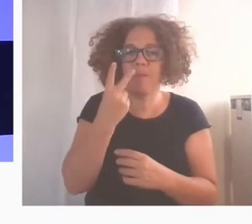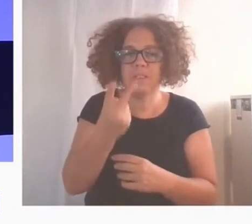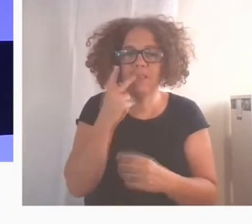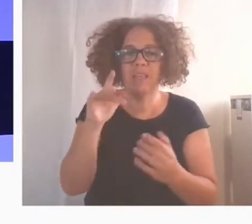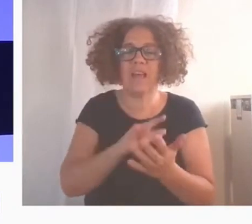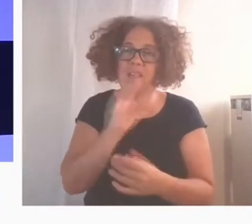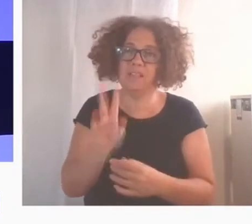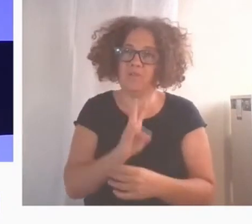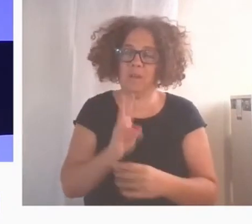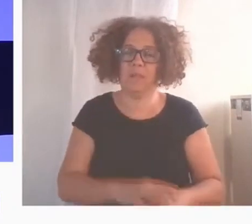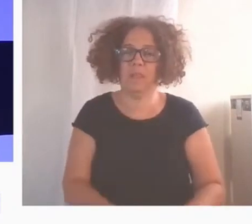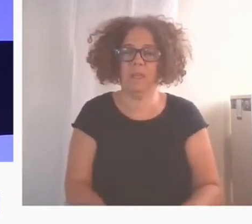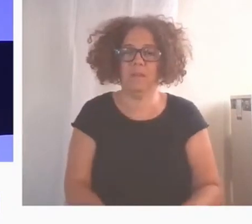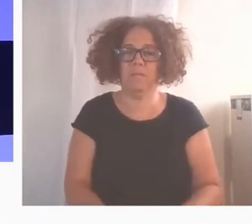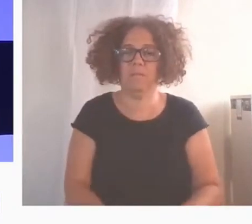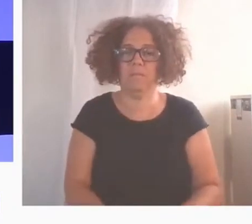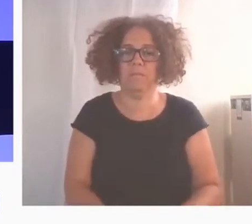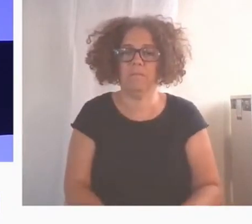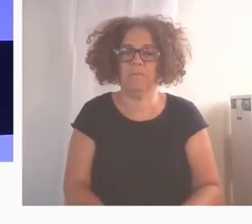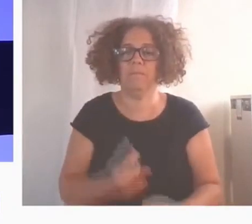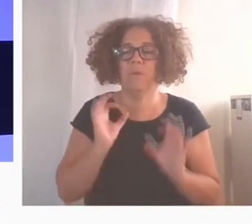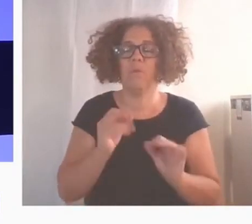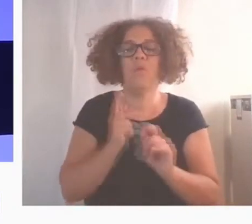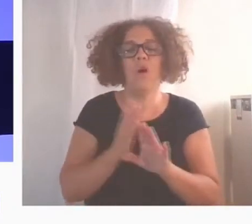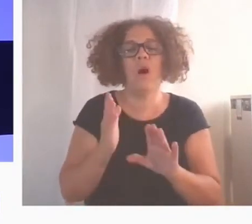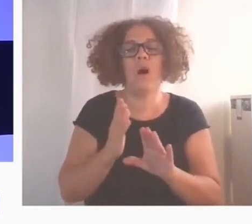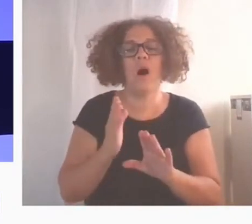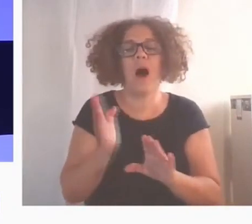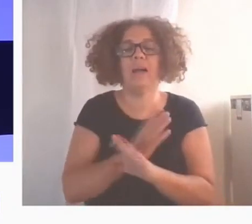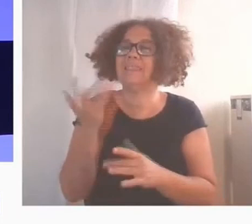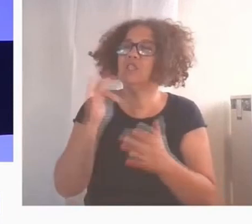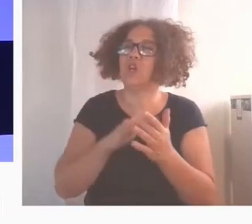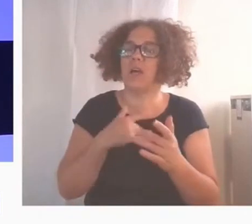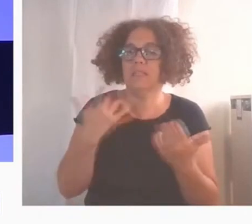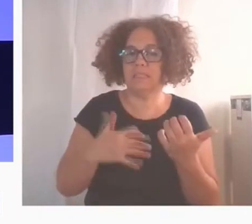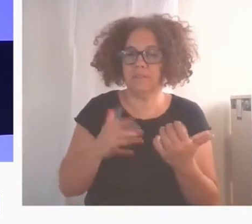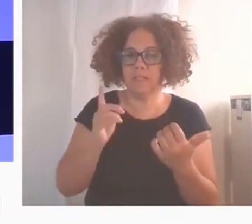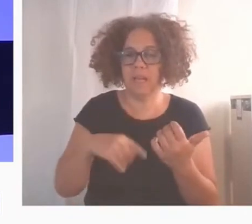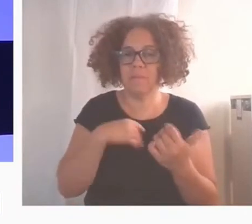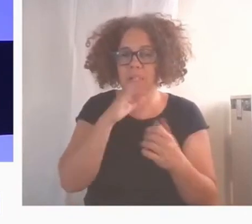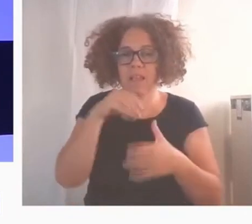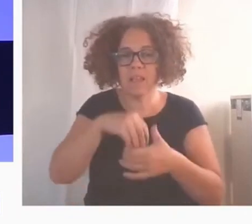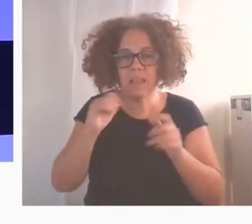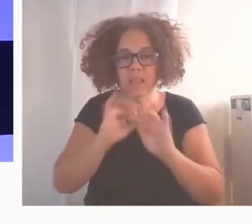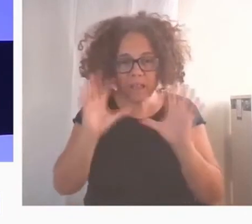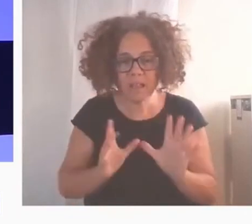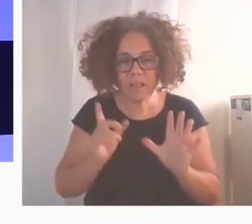con el Congreso, estuve antes en Sevilla y claro que aquí nos ha